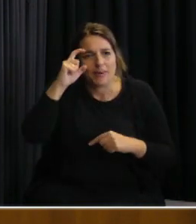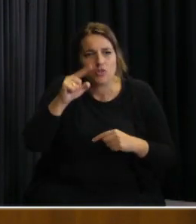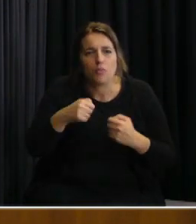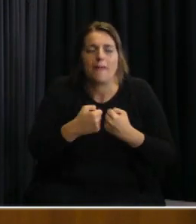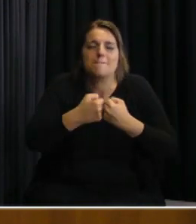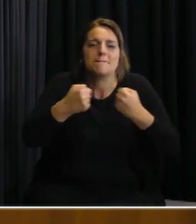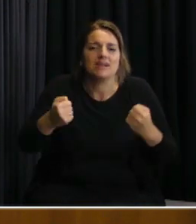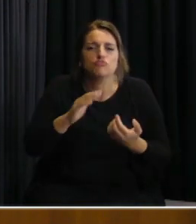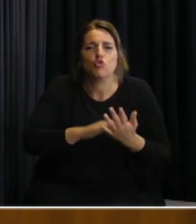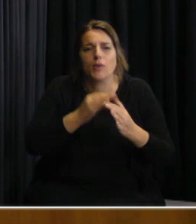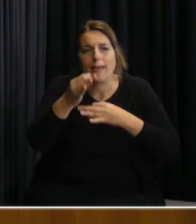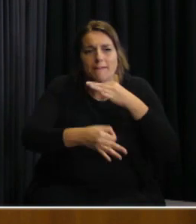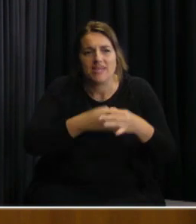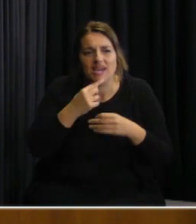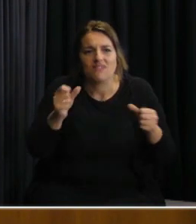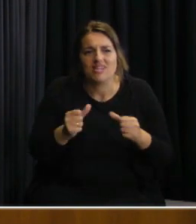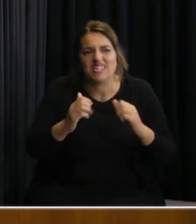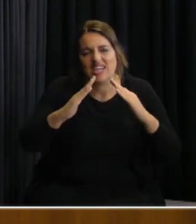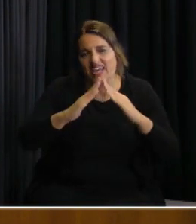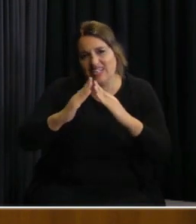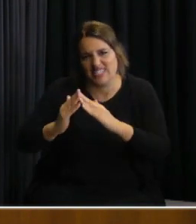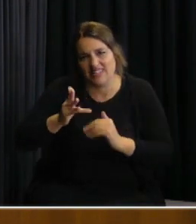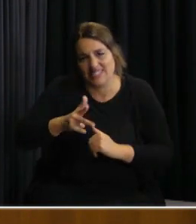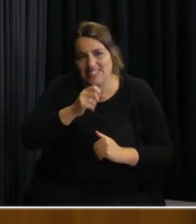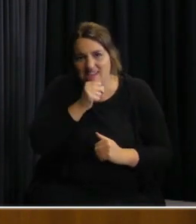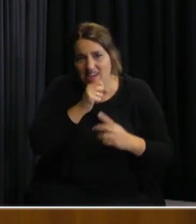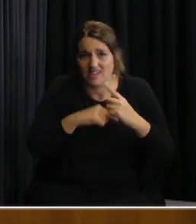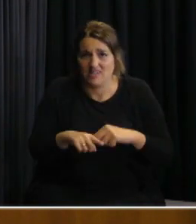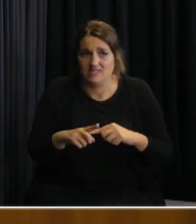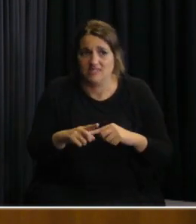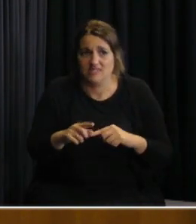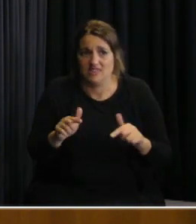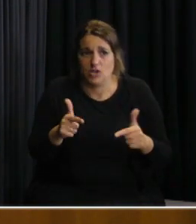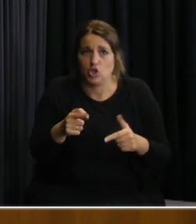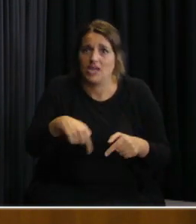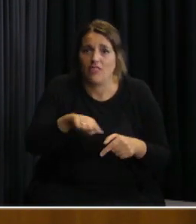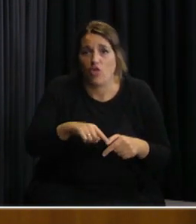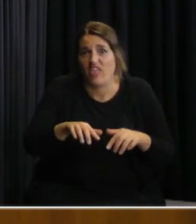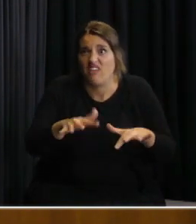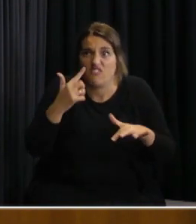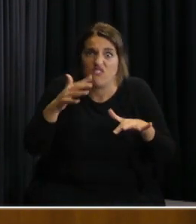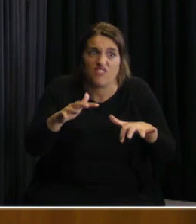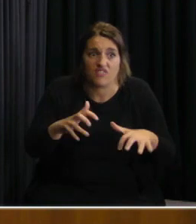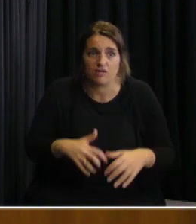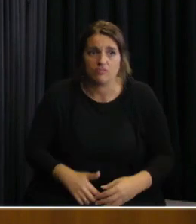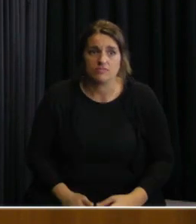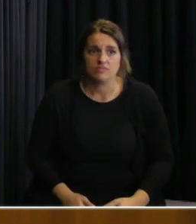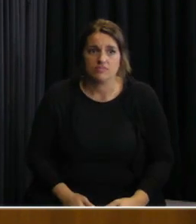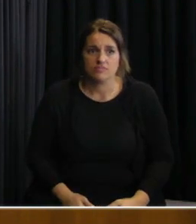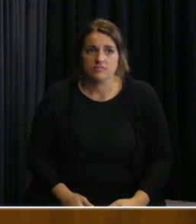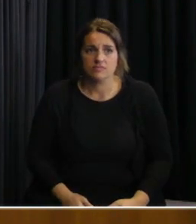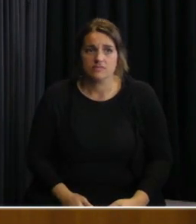de la intervención que se va a hacer en los residenciales con los adultos mayores que no tengan donde ir como se hizo con los refugios